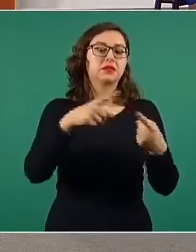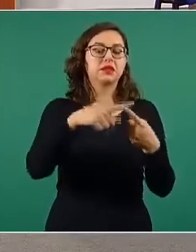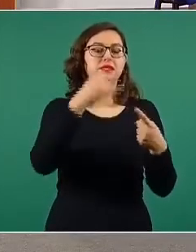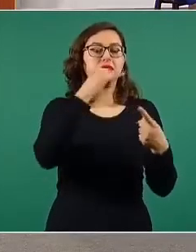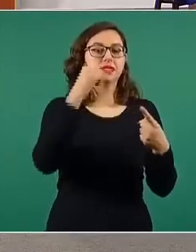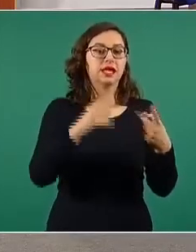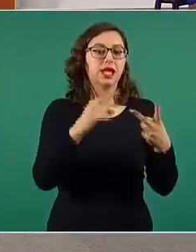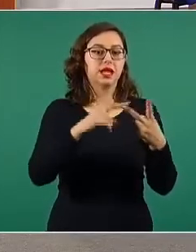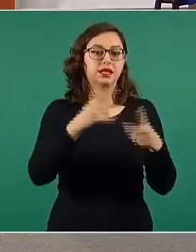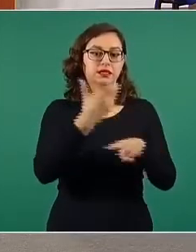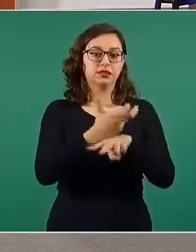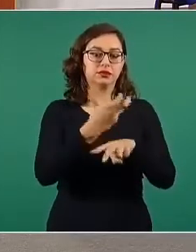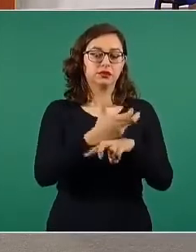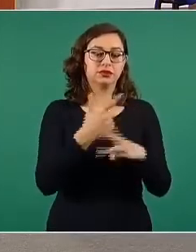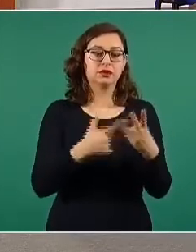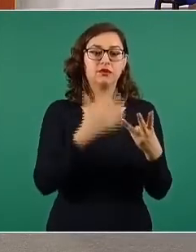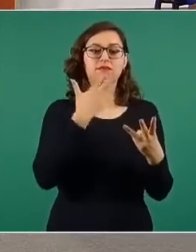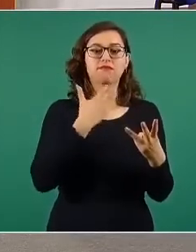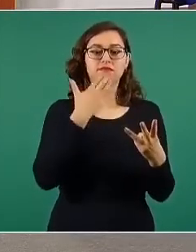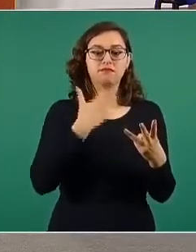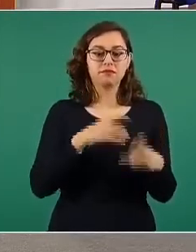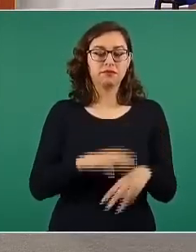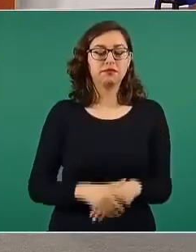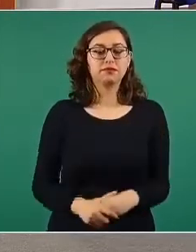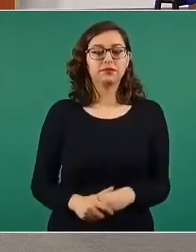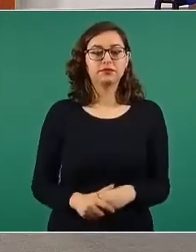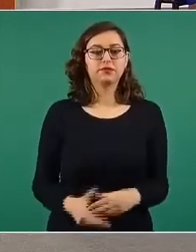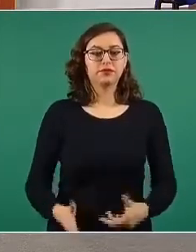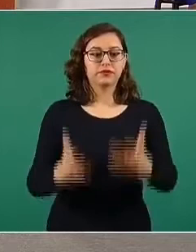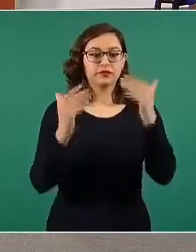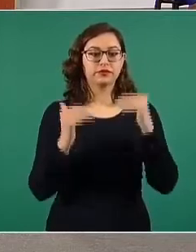particularmente en Israel. Adelante, por favor.